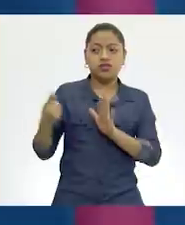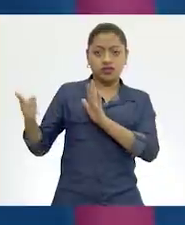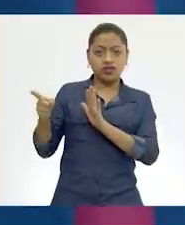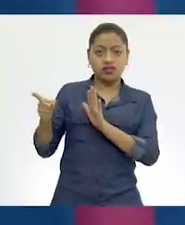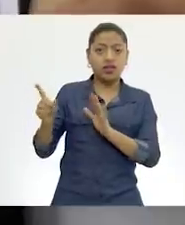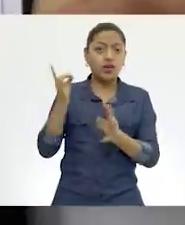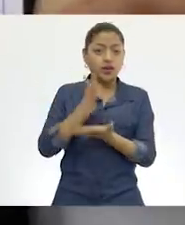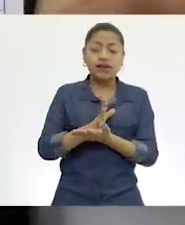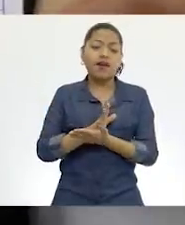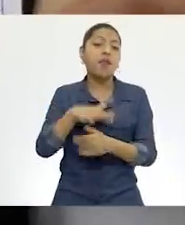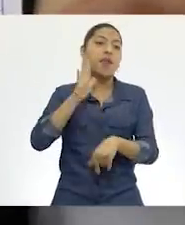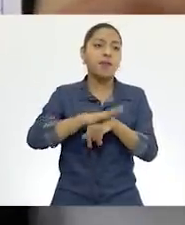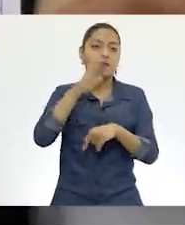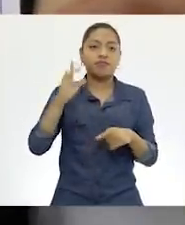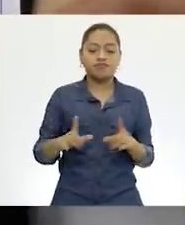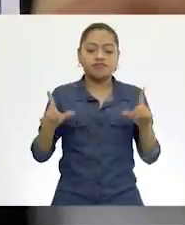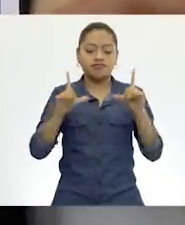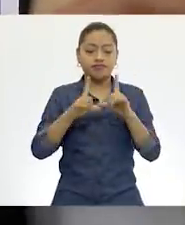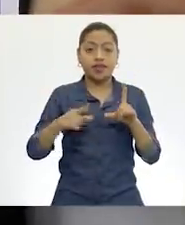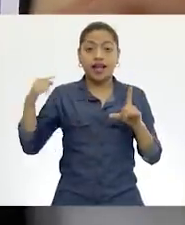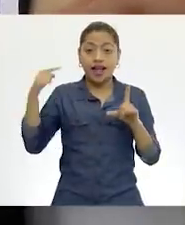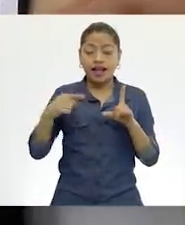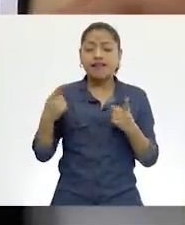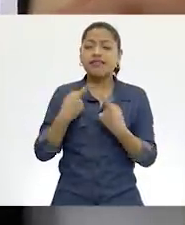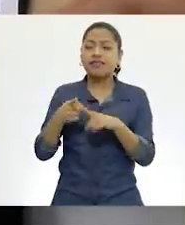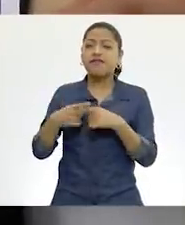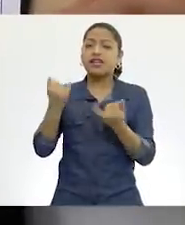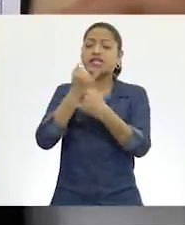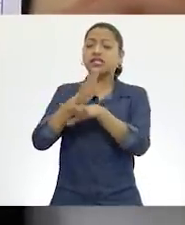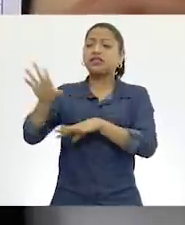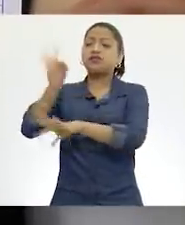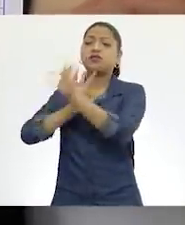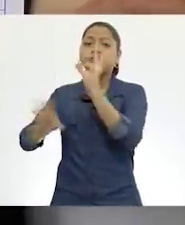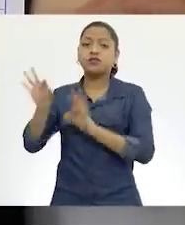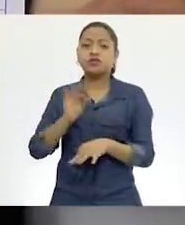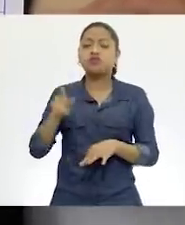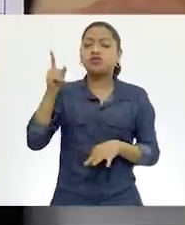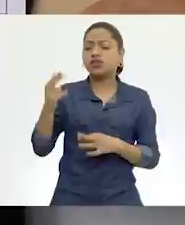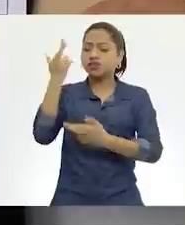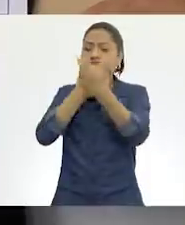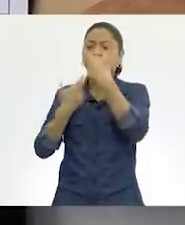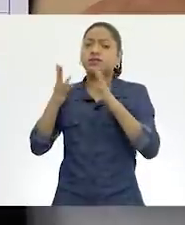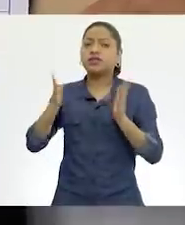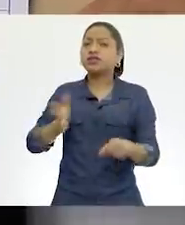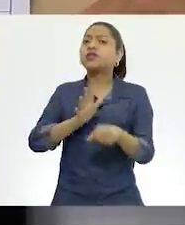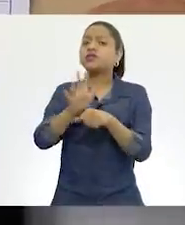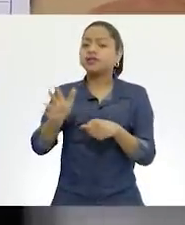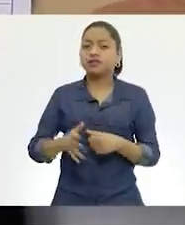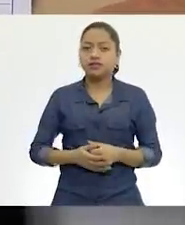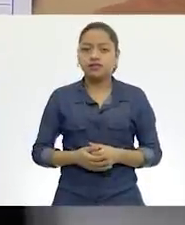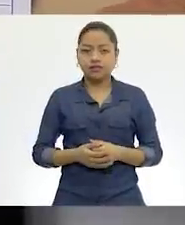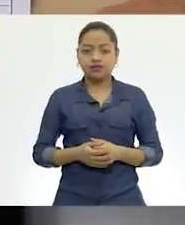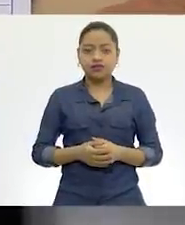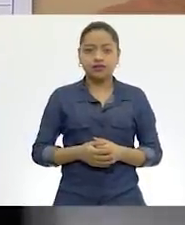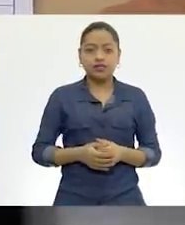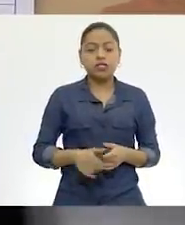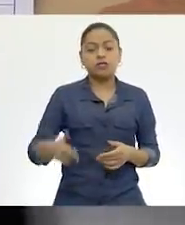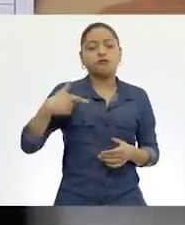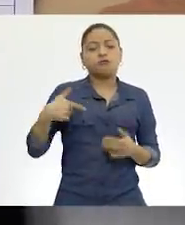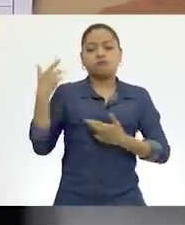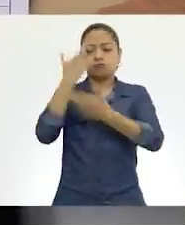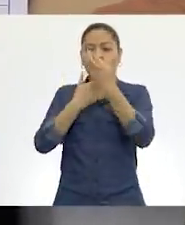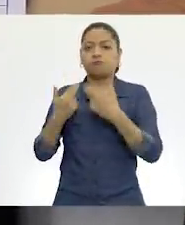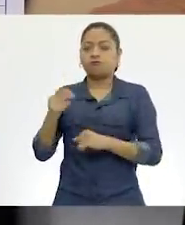Y de todas estas fuentes de consulta, María, ¿cuáles has revisado tú? Pues he estado